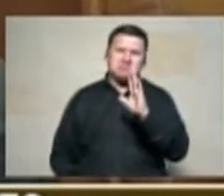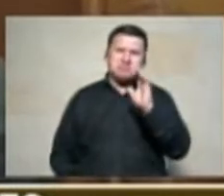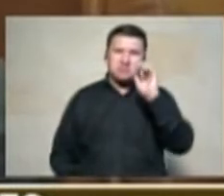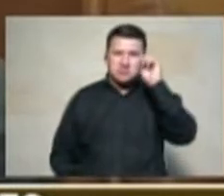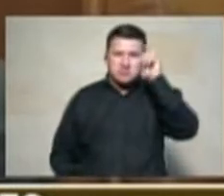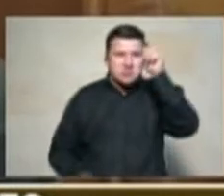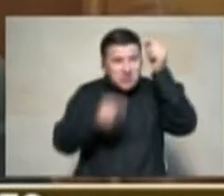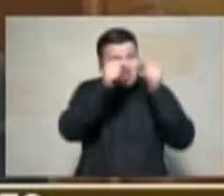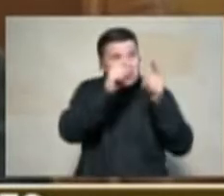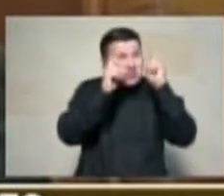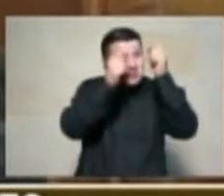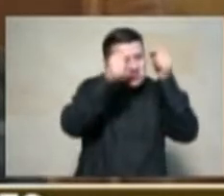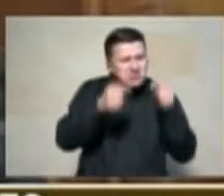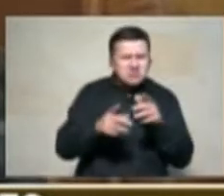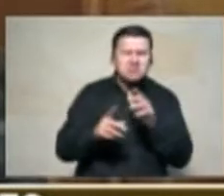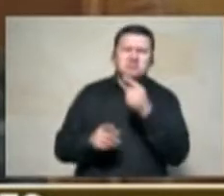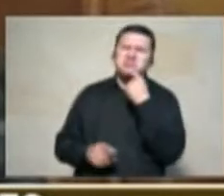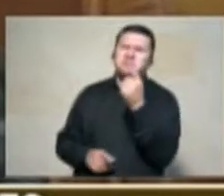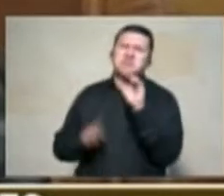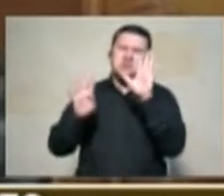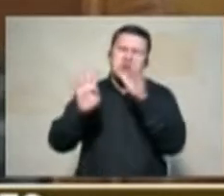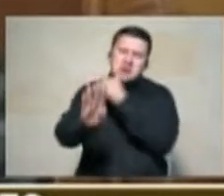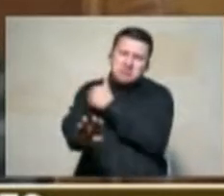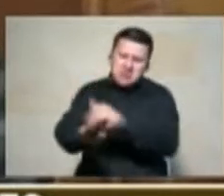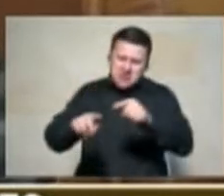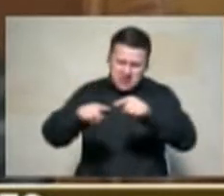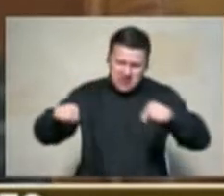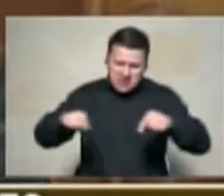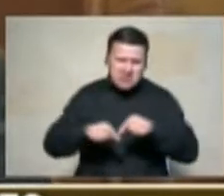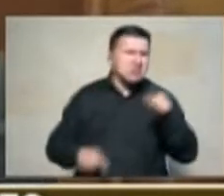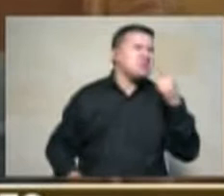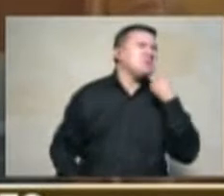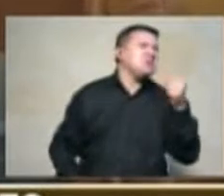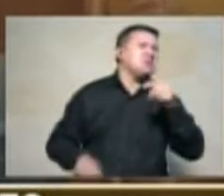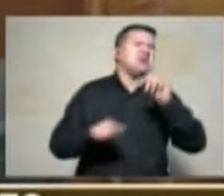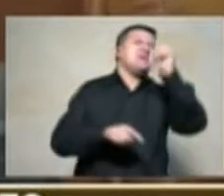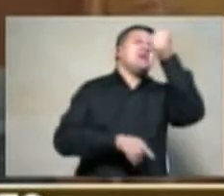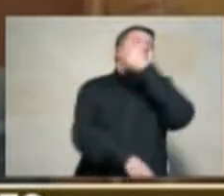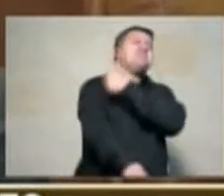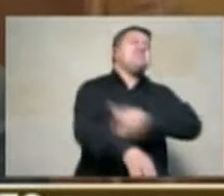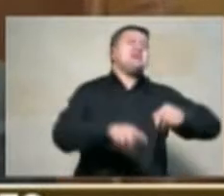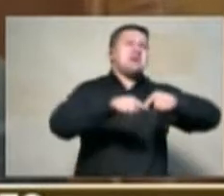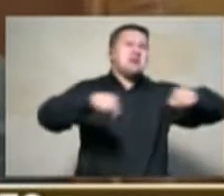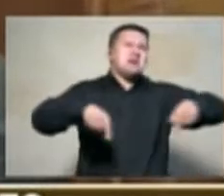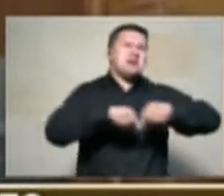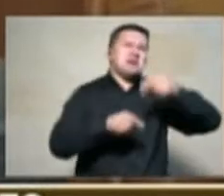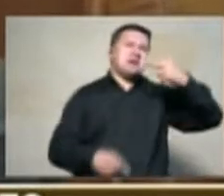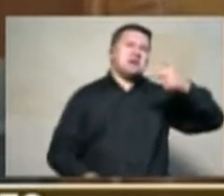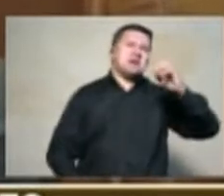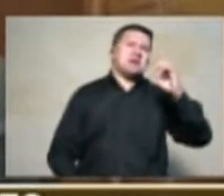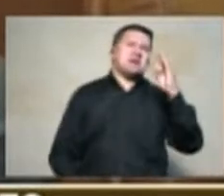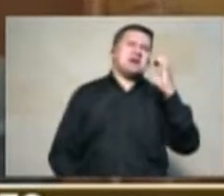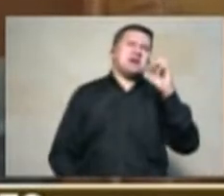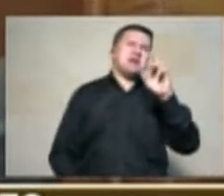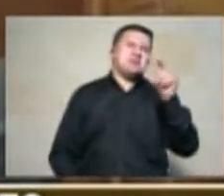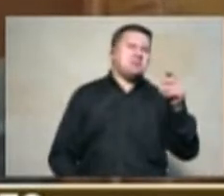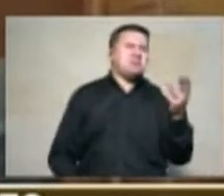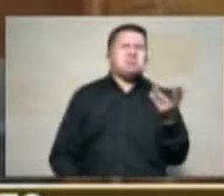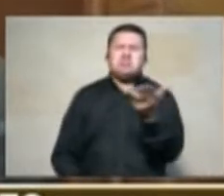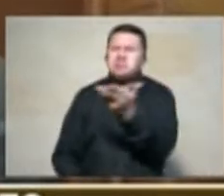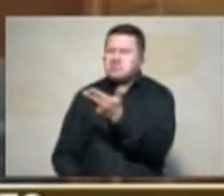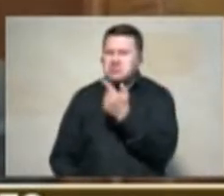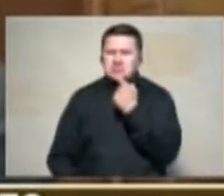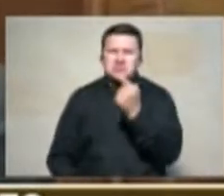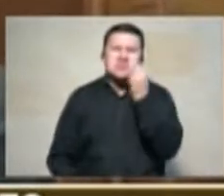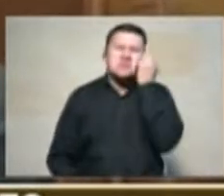oficiales otras hablan de 9 millones de hectáreas otras hablan de 10 millones de hectáreas y obviamente